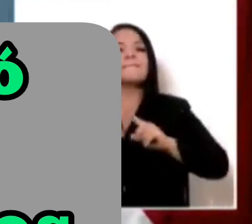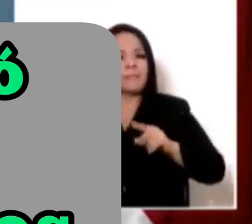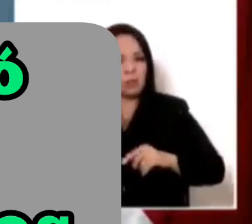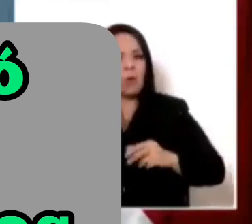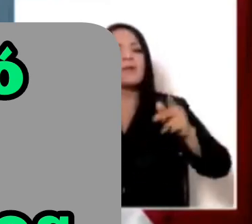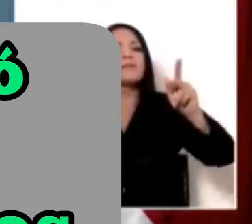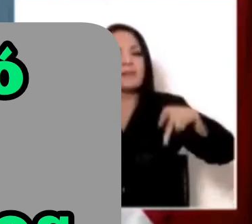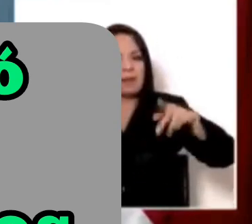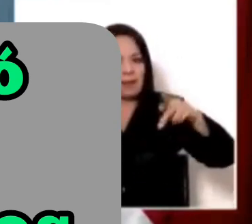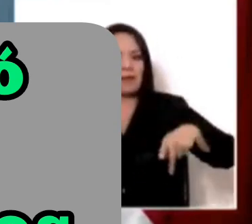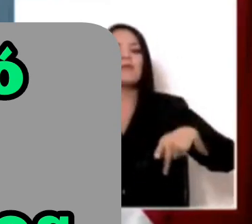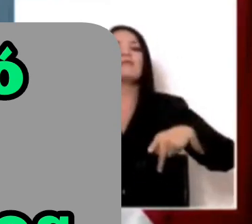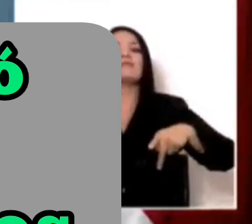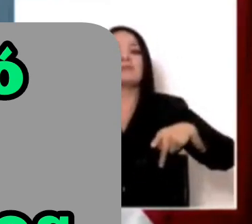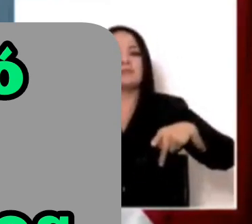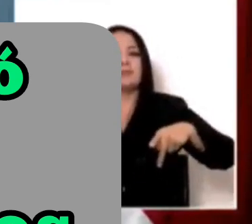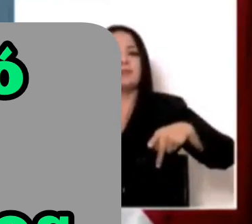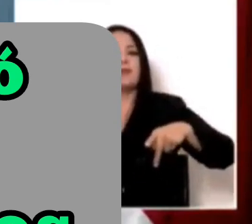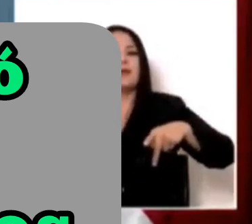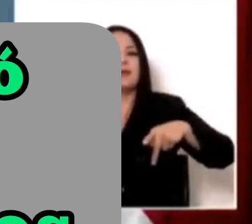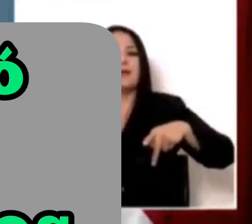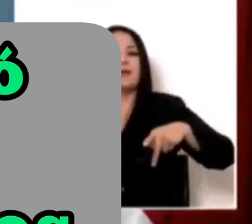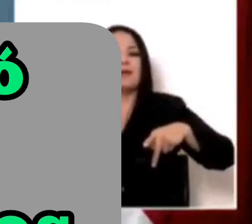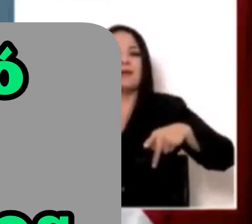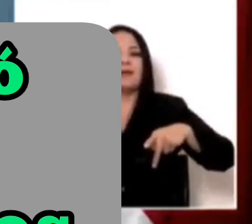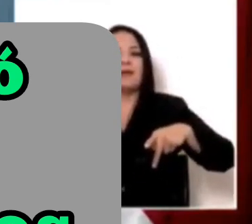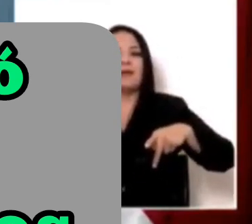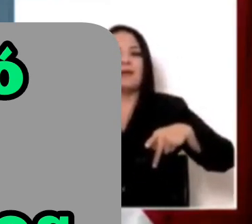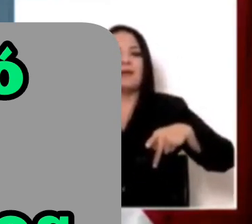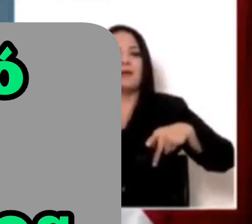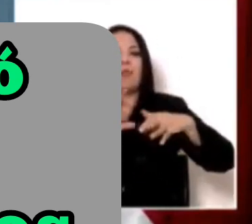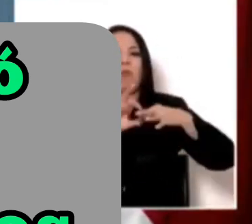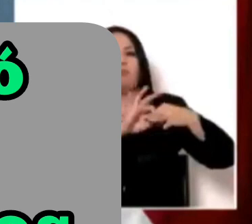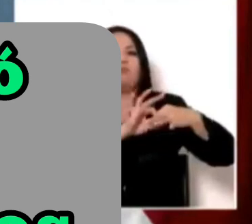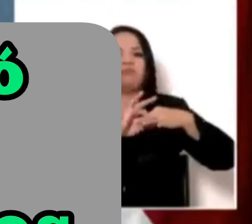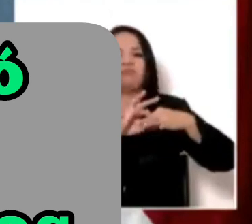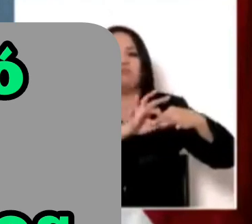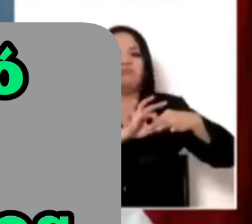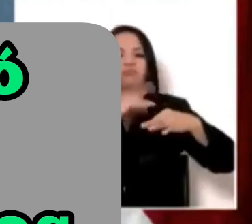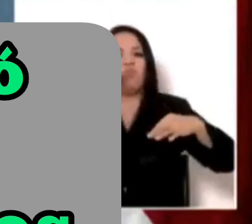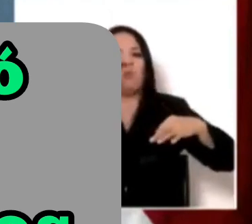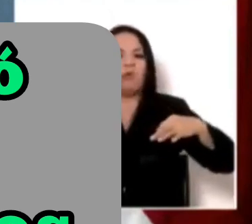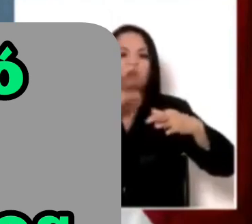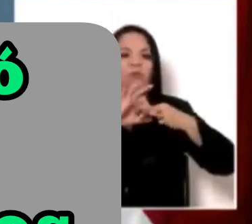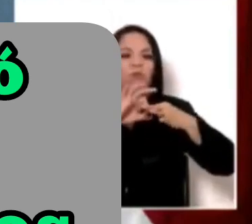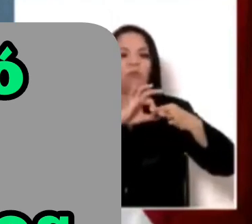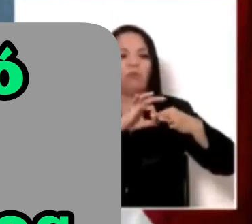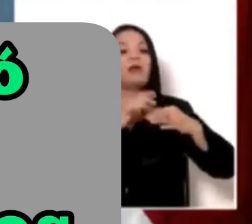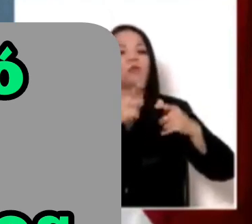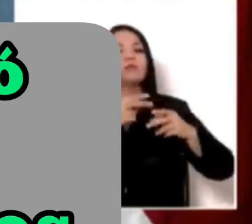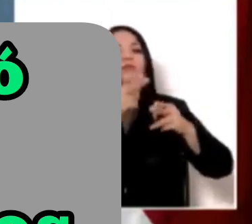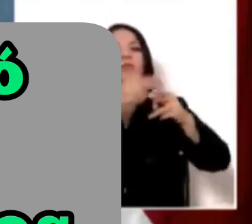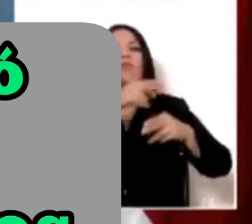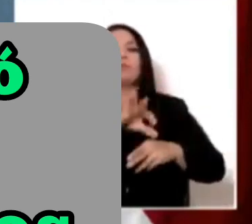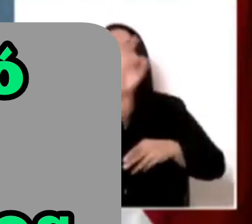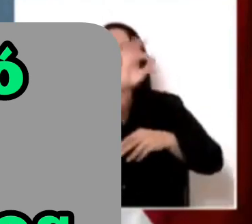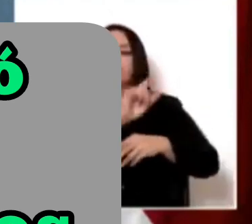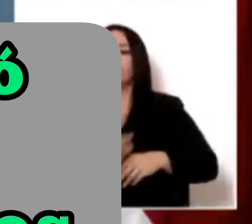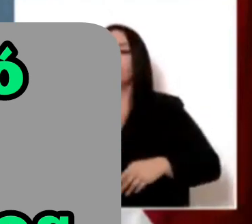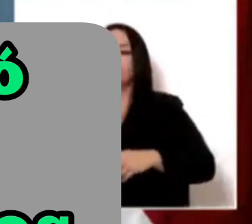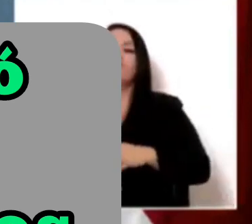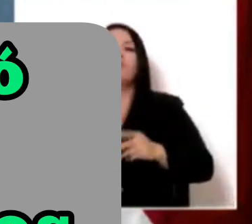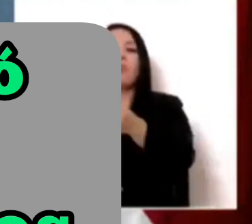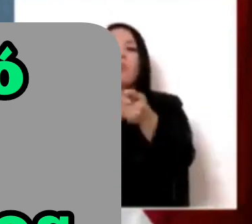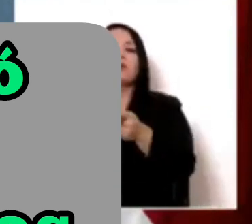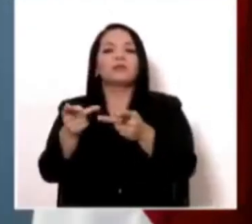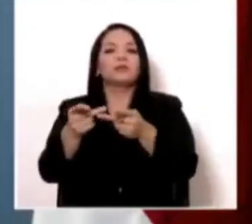llegó por impulsos políticos, intercambios políticos, a puestos claves y que obviamente